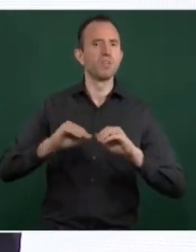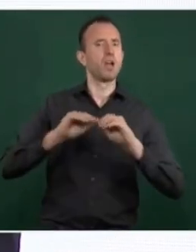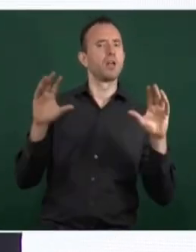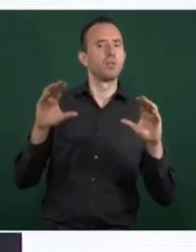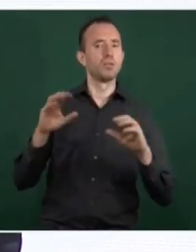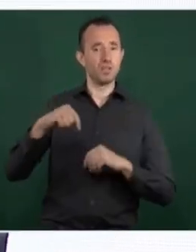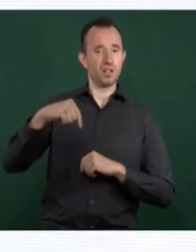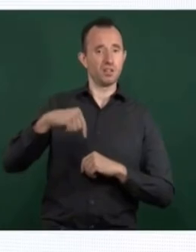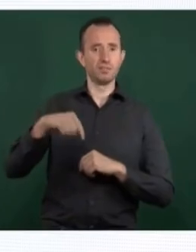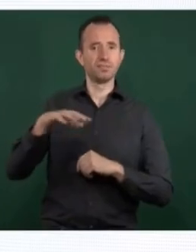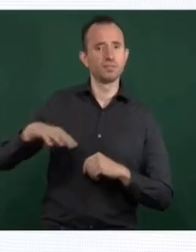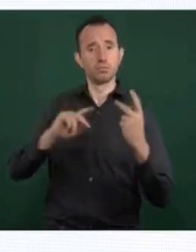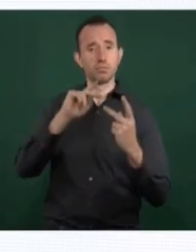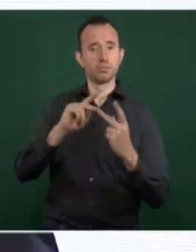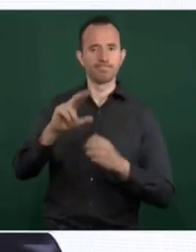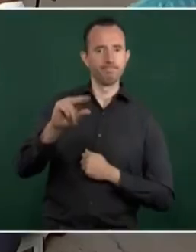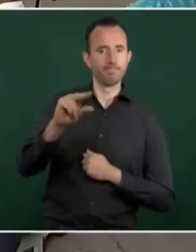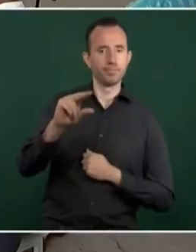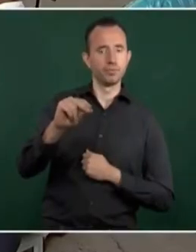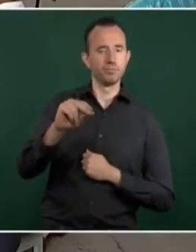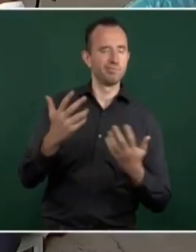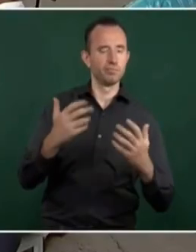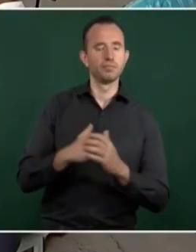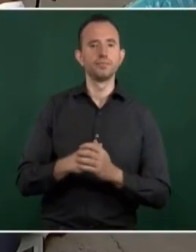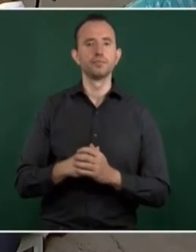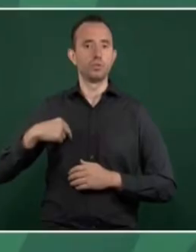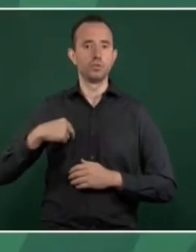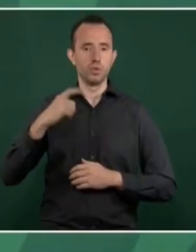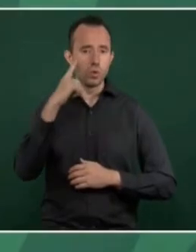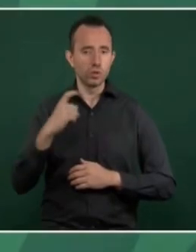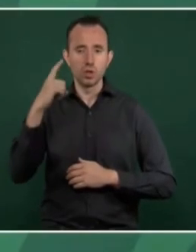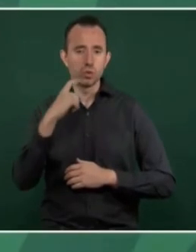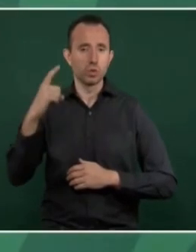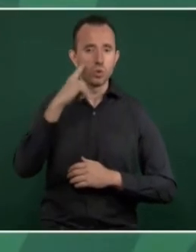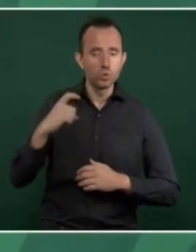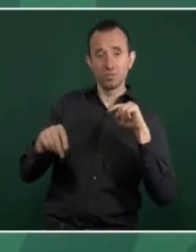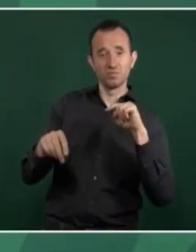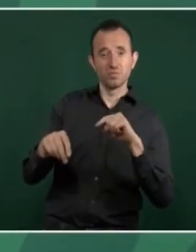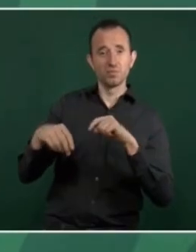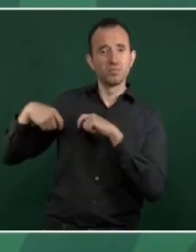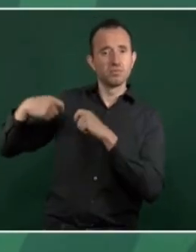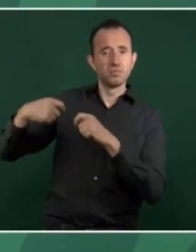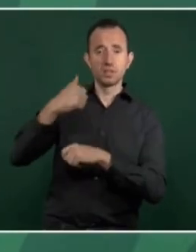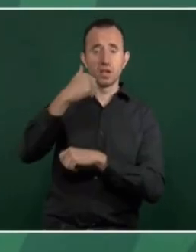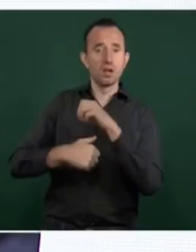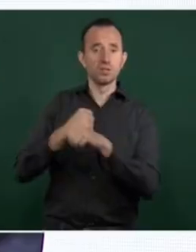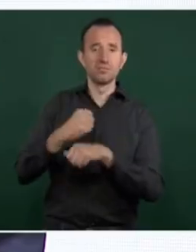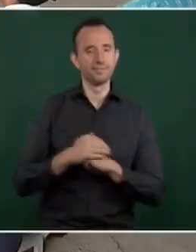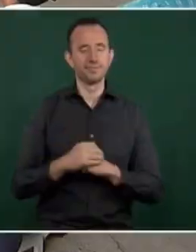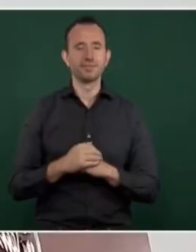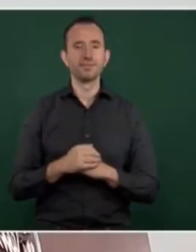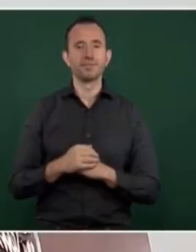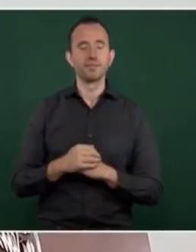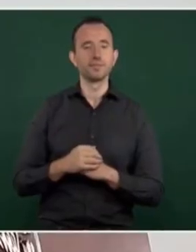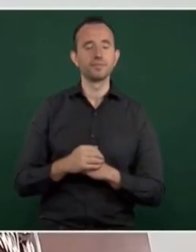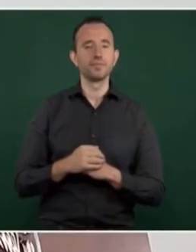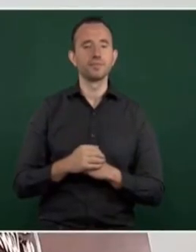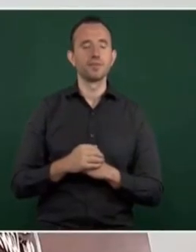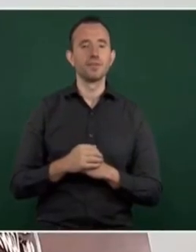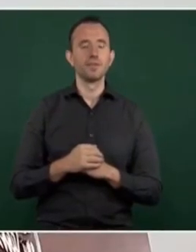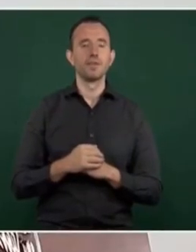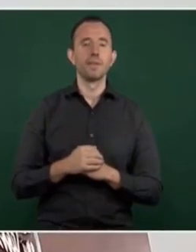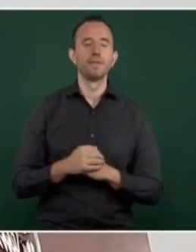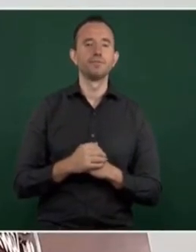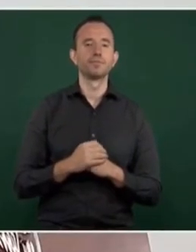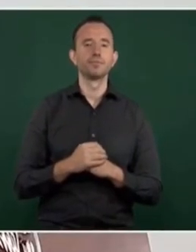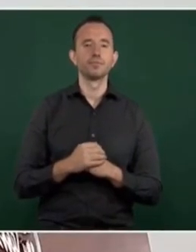perfecta. Y más, cuando estamos enfrentando una herencia de todo el periodo neoliberal. Decían